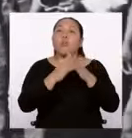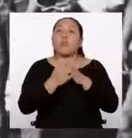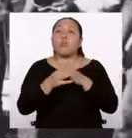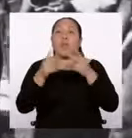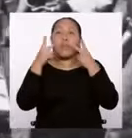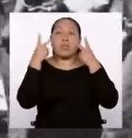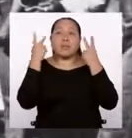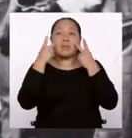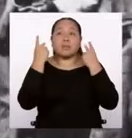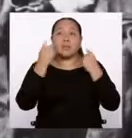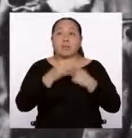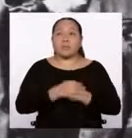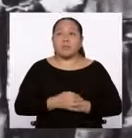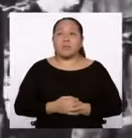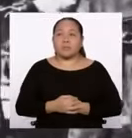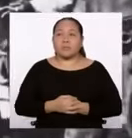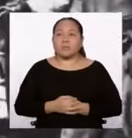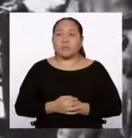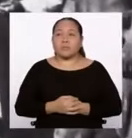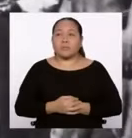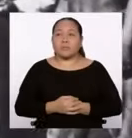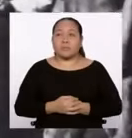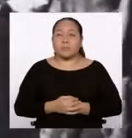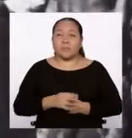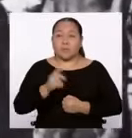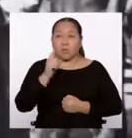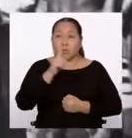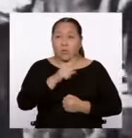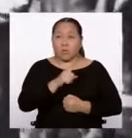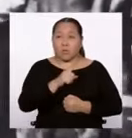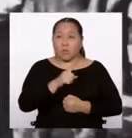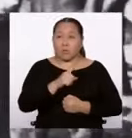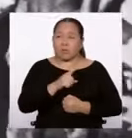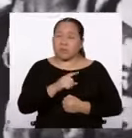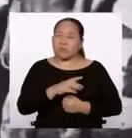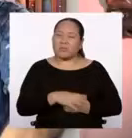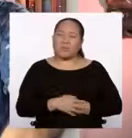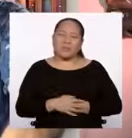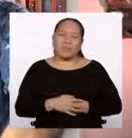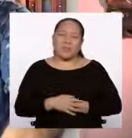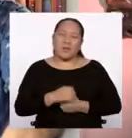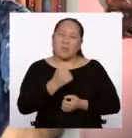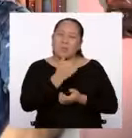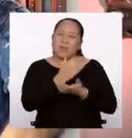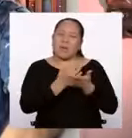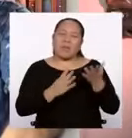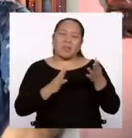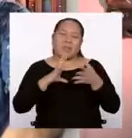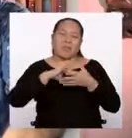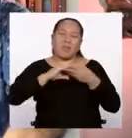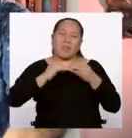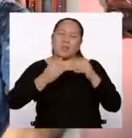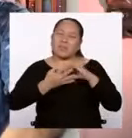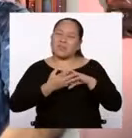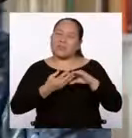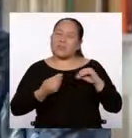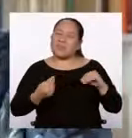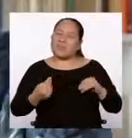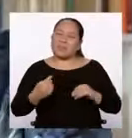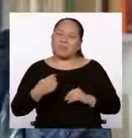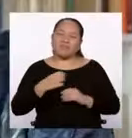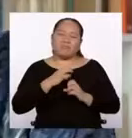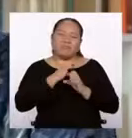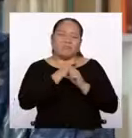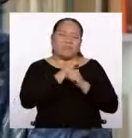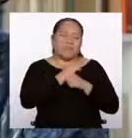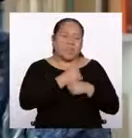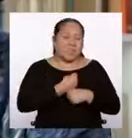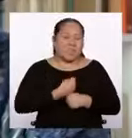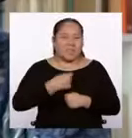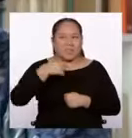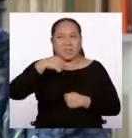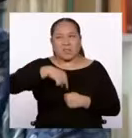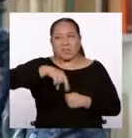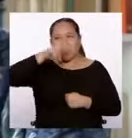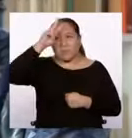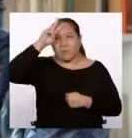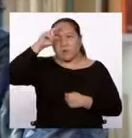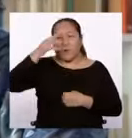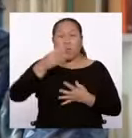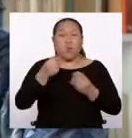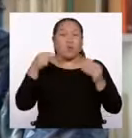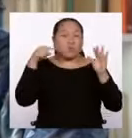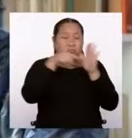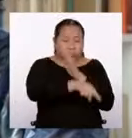Uno de los episodios más negros de la historia del Perú, ha sido un genocidio en toda la magnitud.